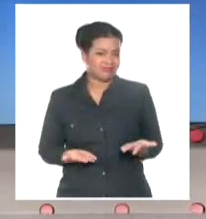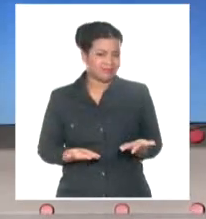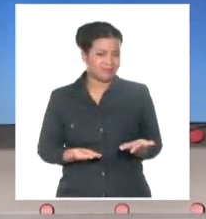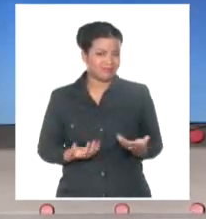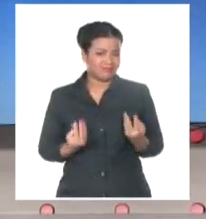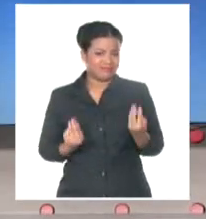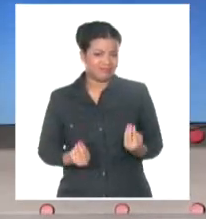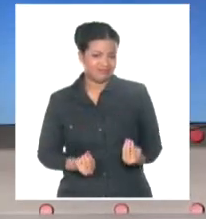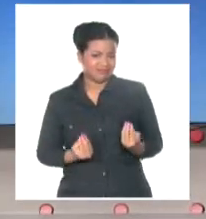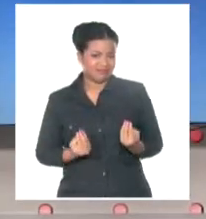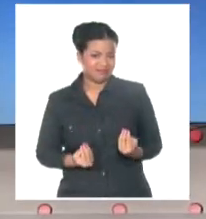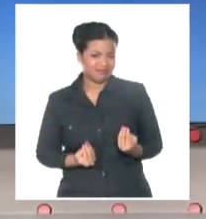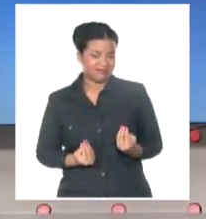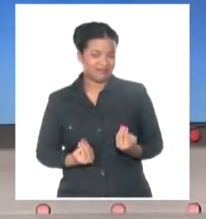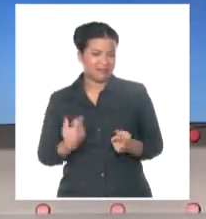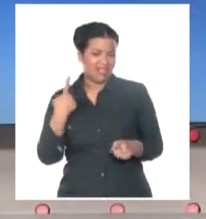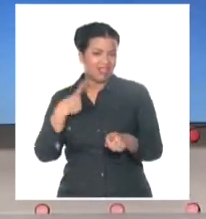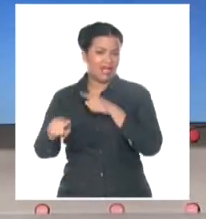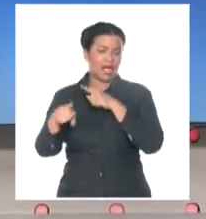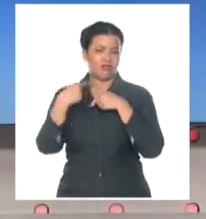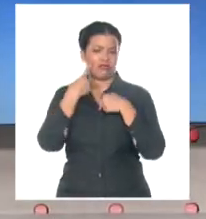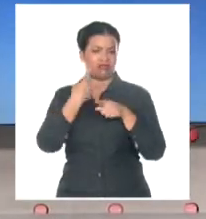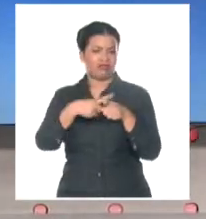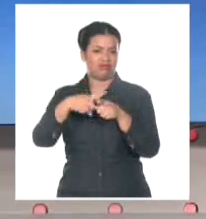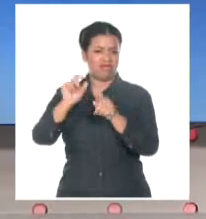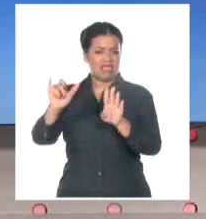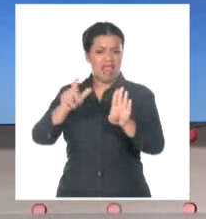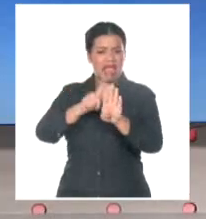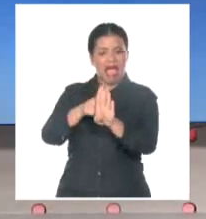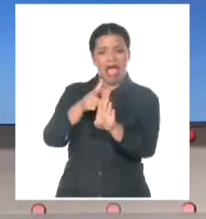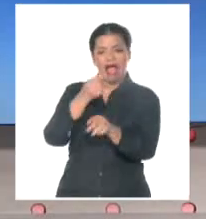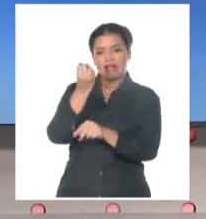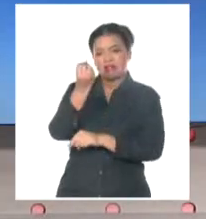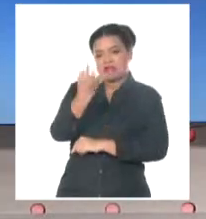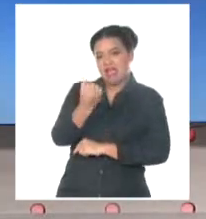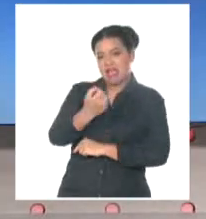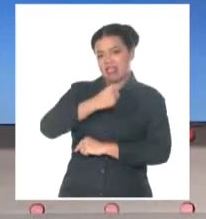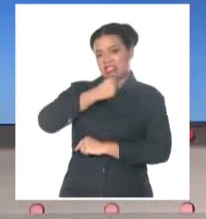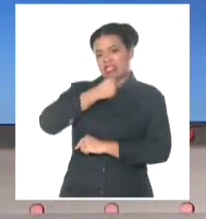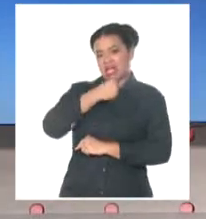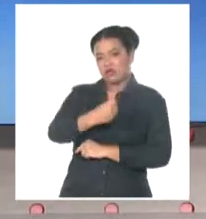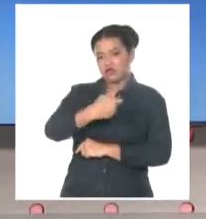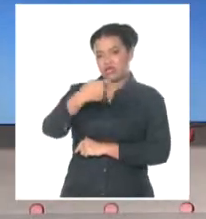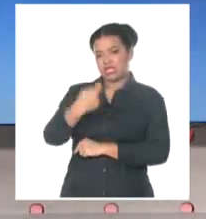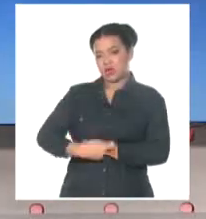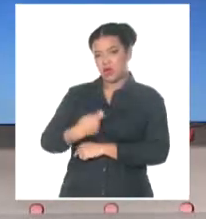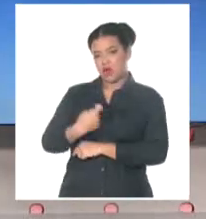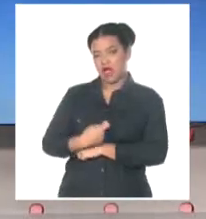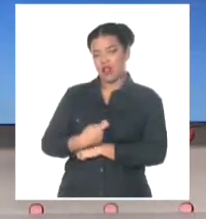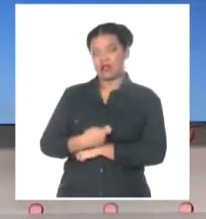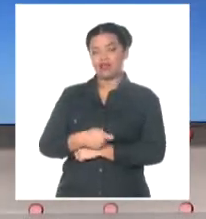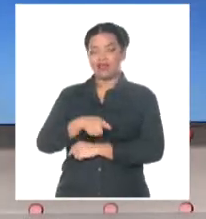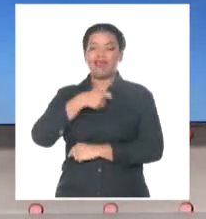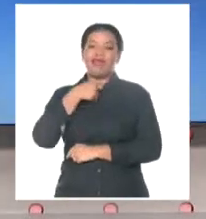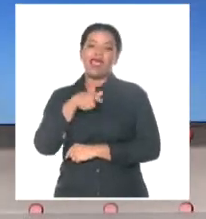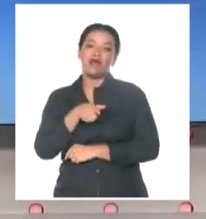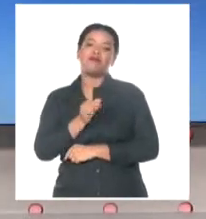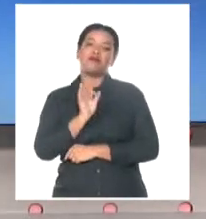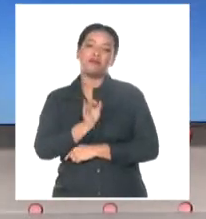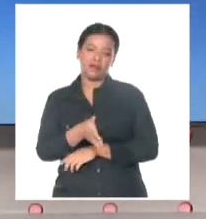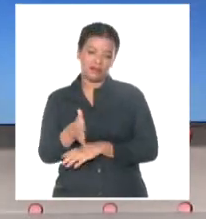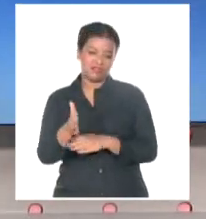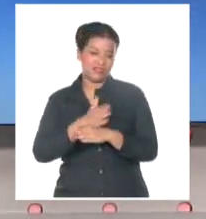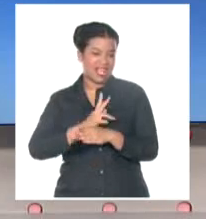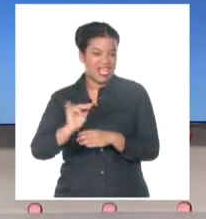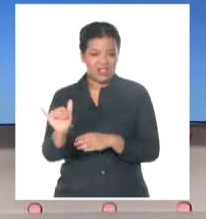que entra, actúa de forma ilegal, soborna, miente, te demanda en un tribunal? Este es un ejemplo sencillo que ilustra lo que ha